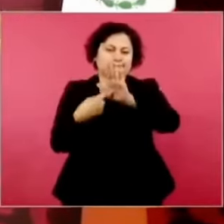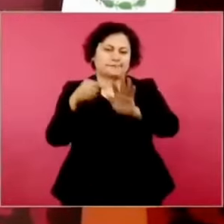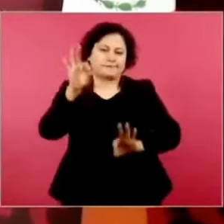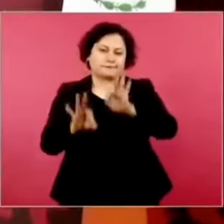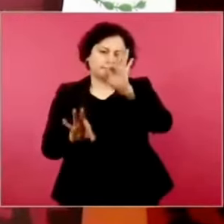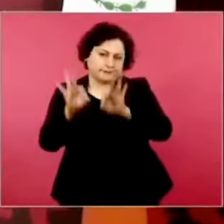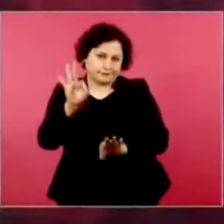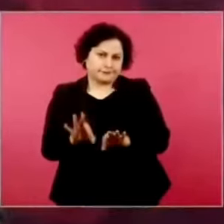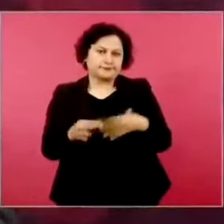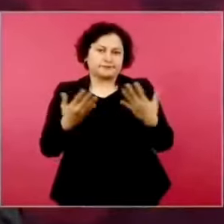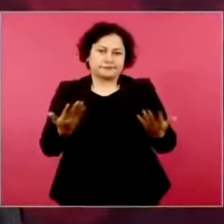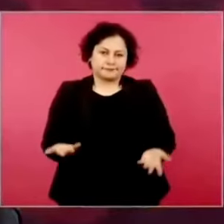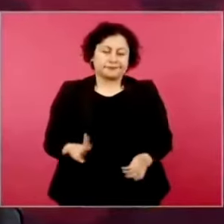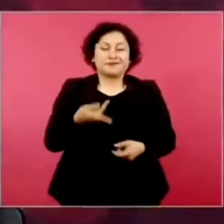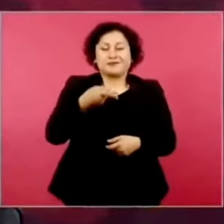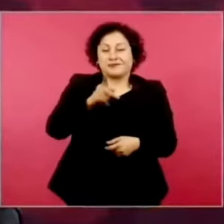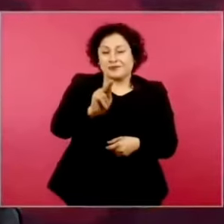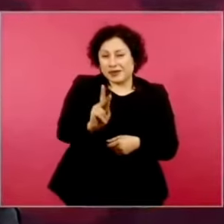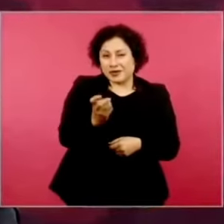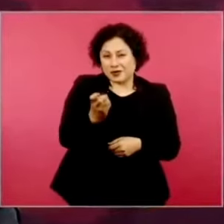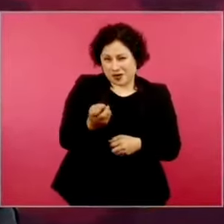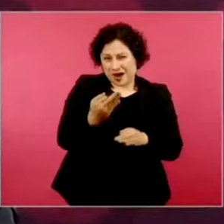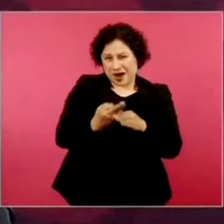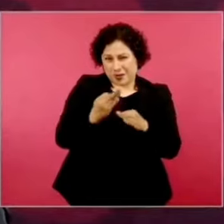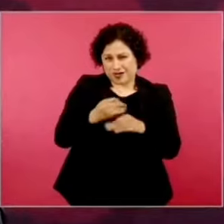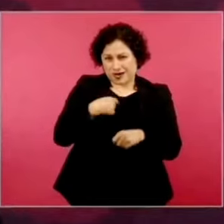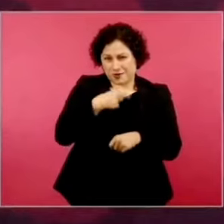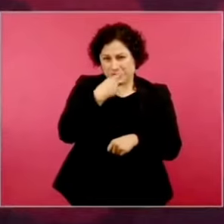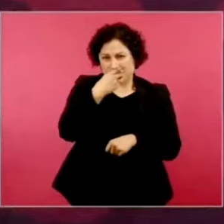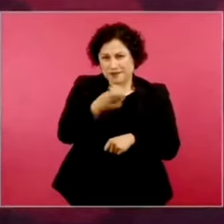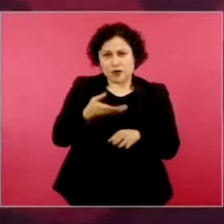papel de los medios de manipulación.